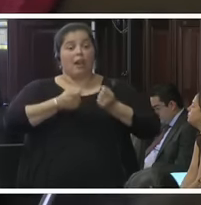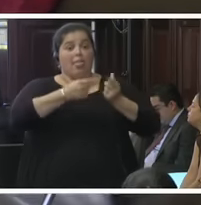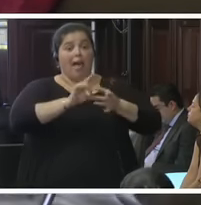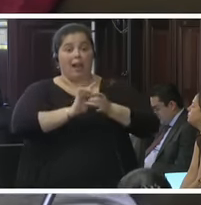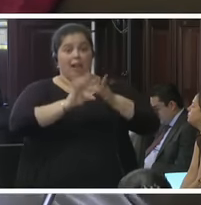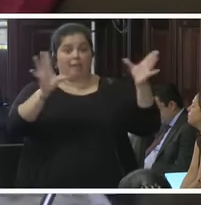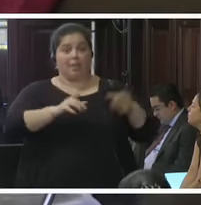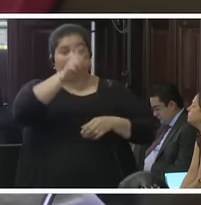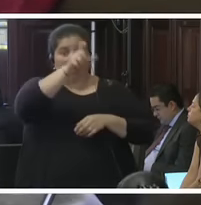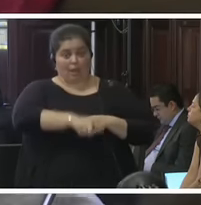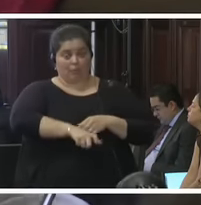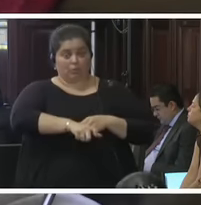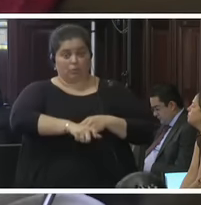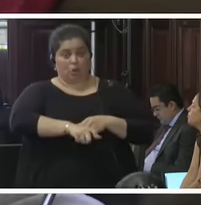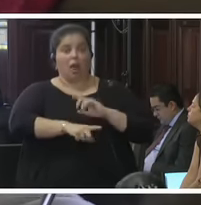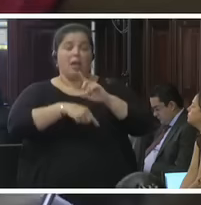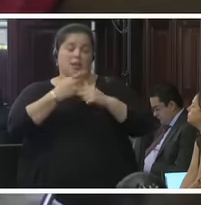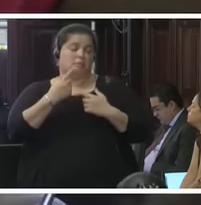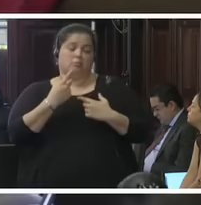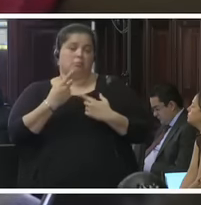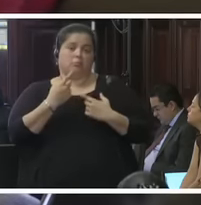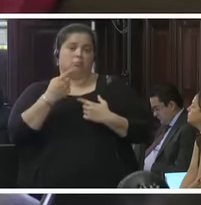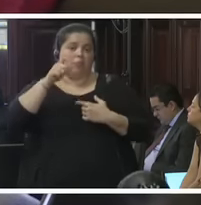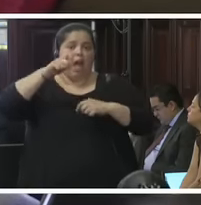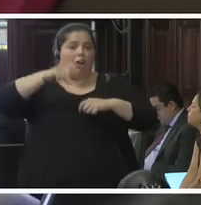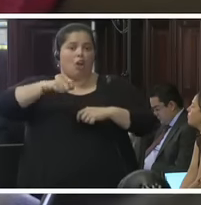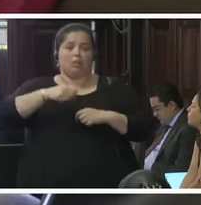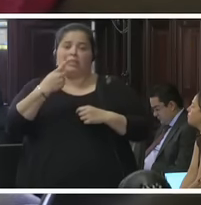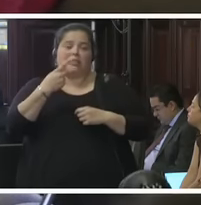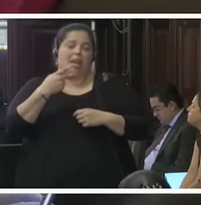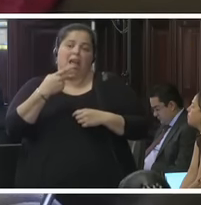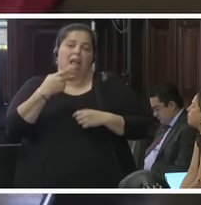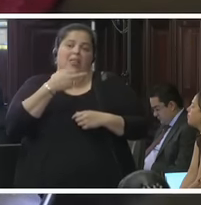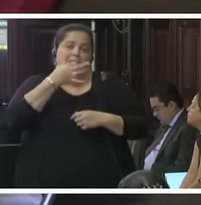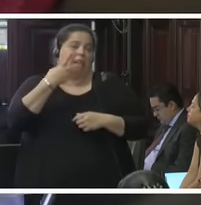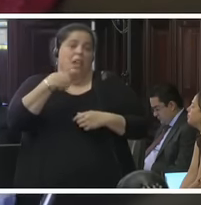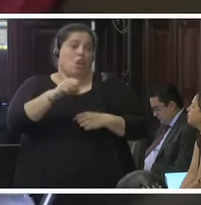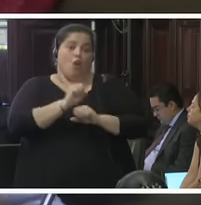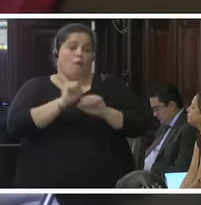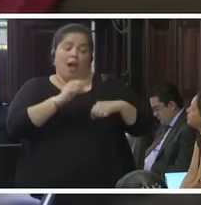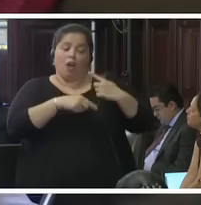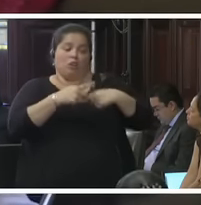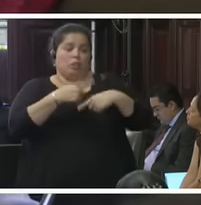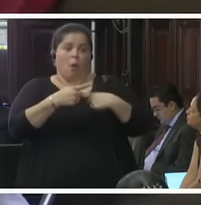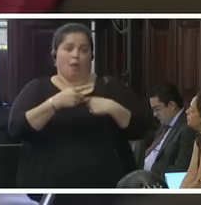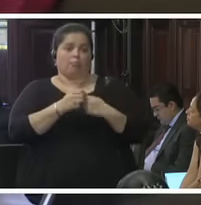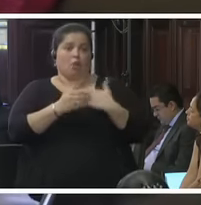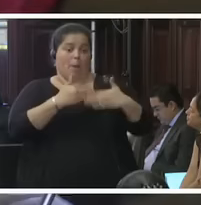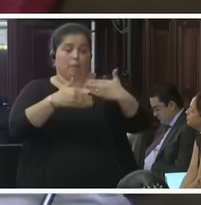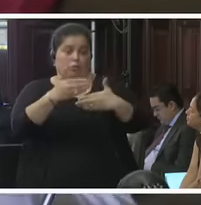se niega a proceder. Porque si uno no lo ha podido